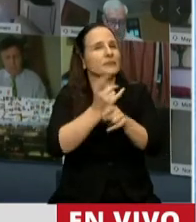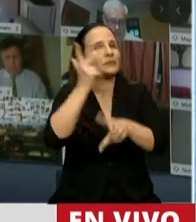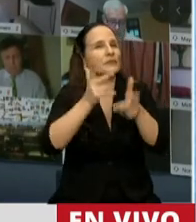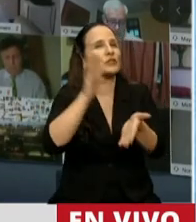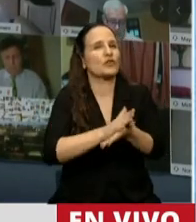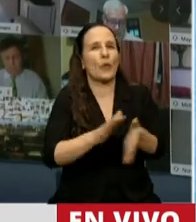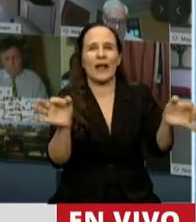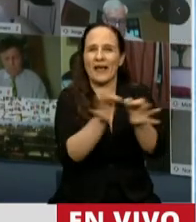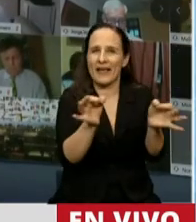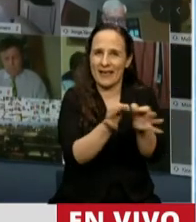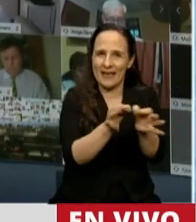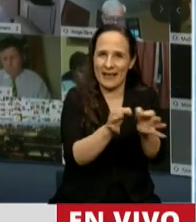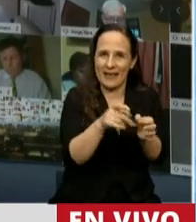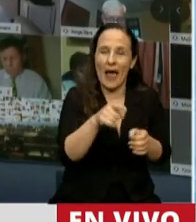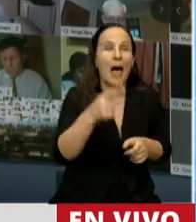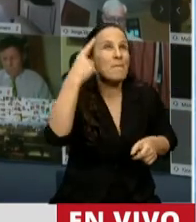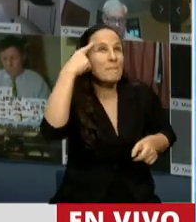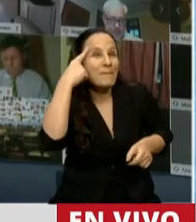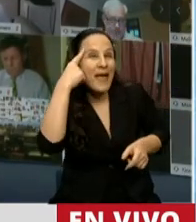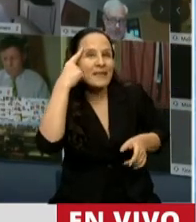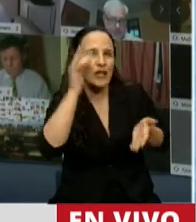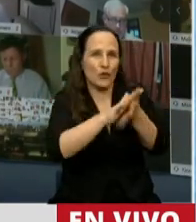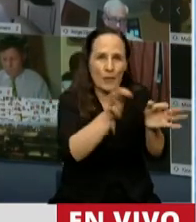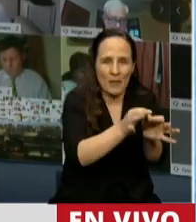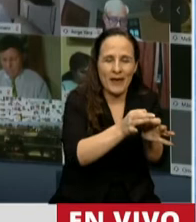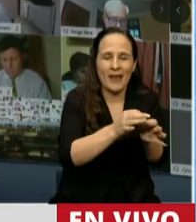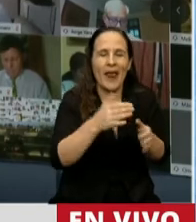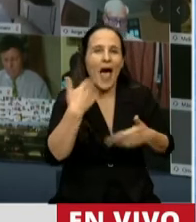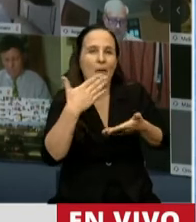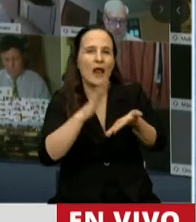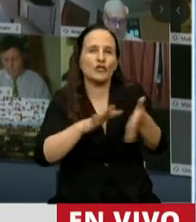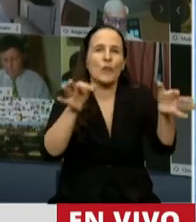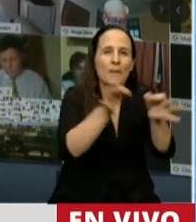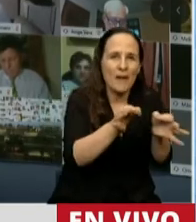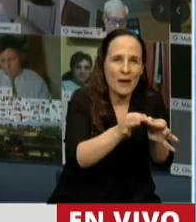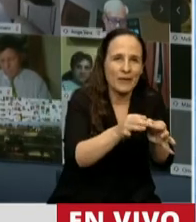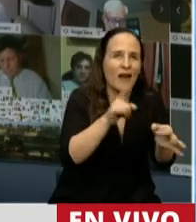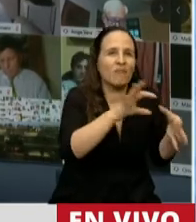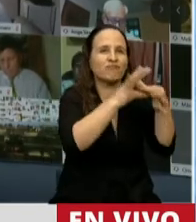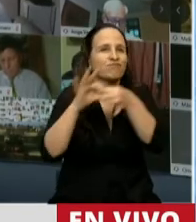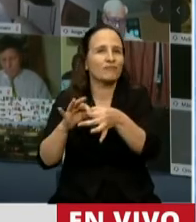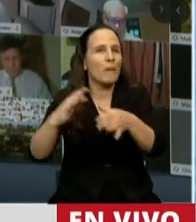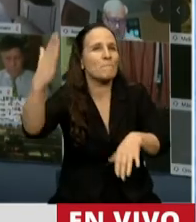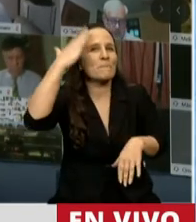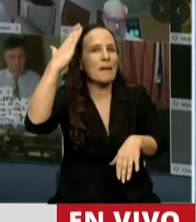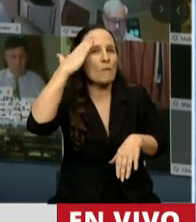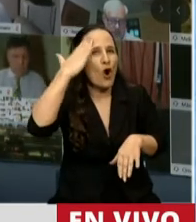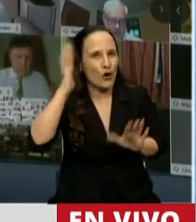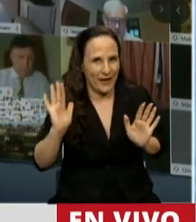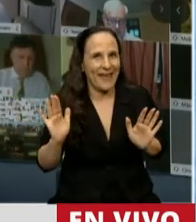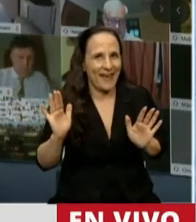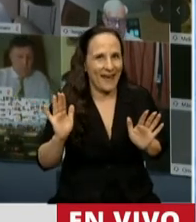hablar, pensar y actuar sobre Malvinas es una cuestión de memoria para nuestra Nación. Porque es la dura